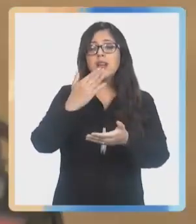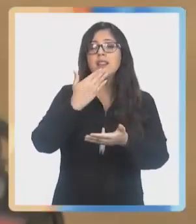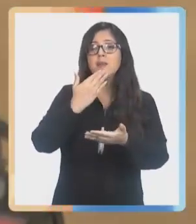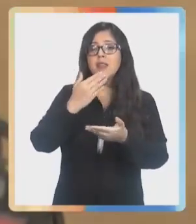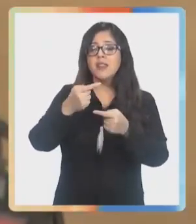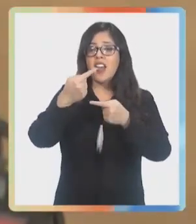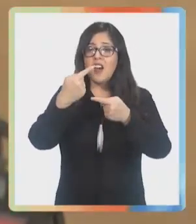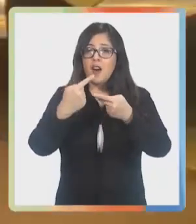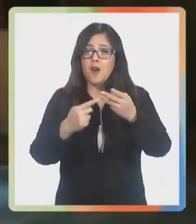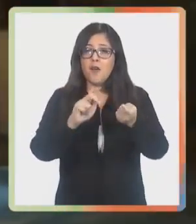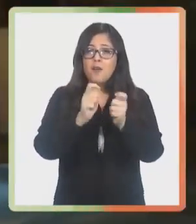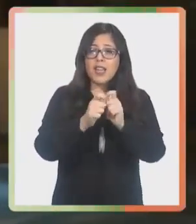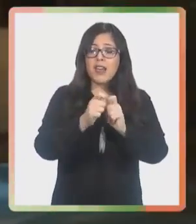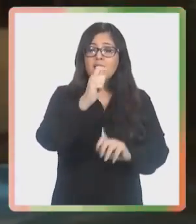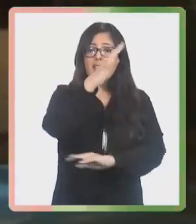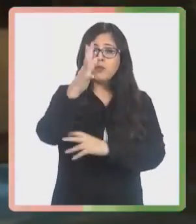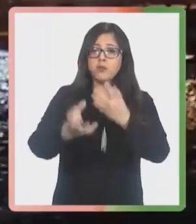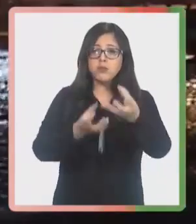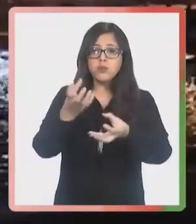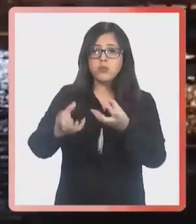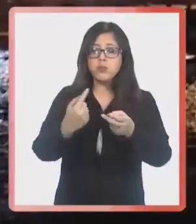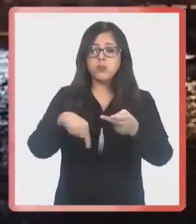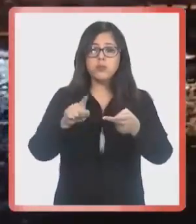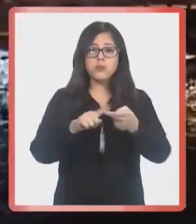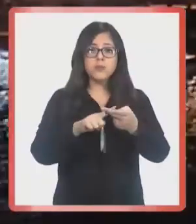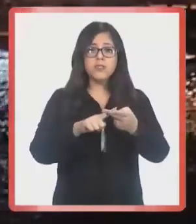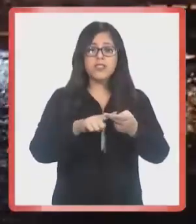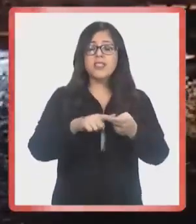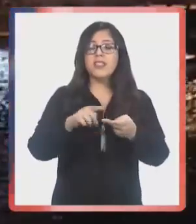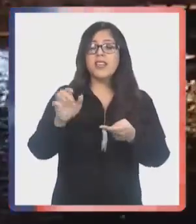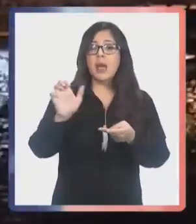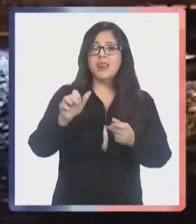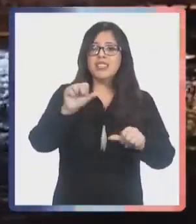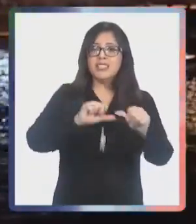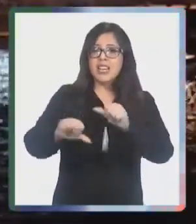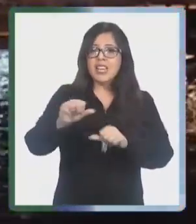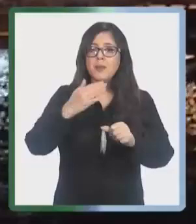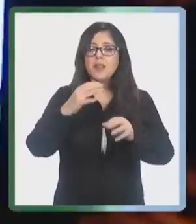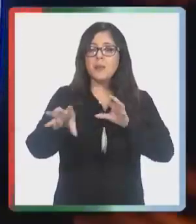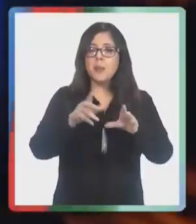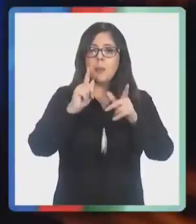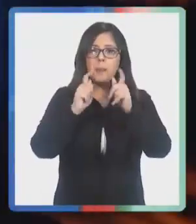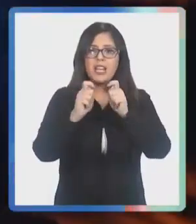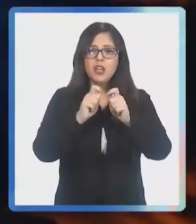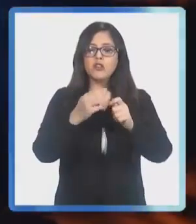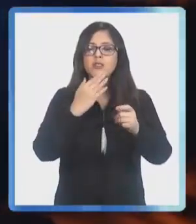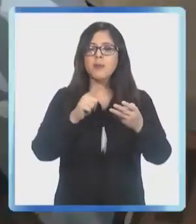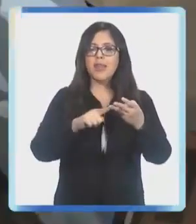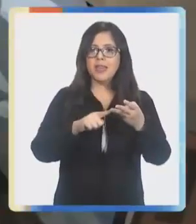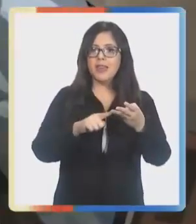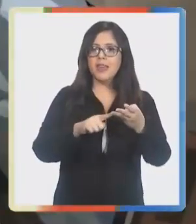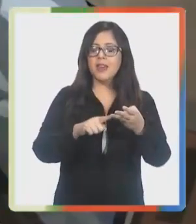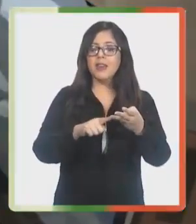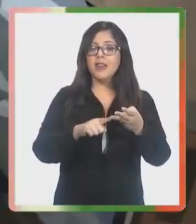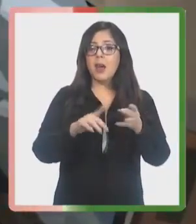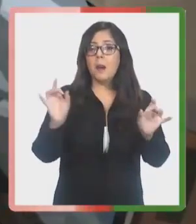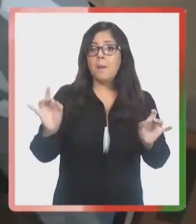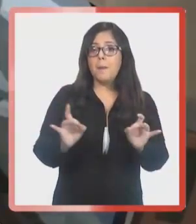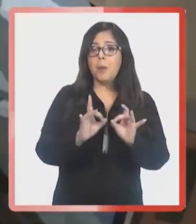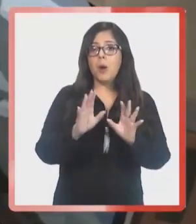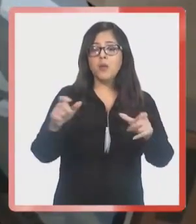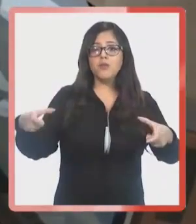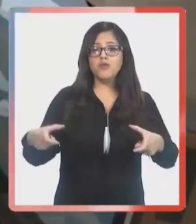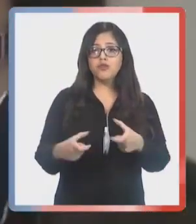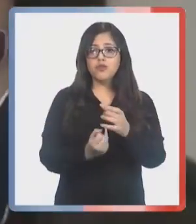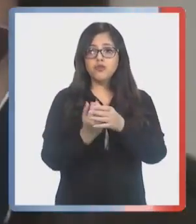un plan por variables de incendios forestales, por plan de emergencias químicas y materiales peligrosos, además de un plan por